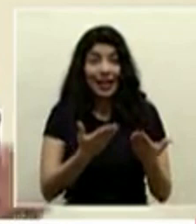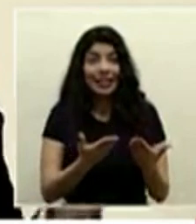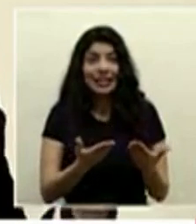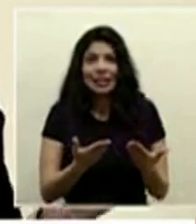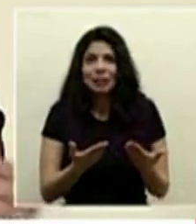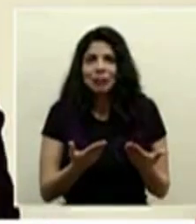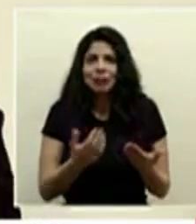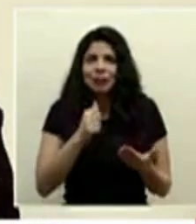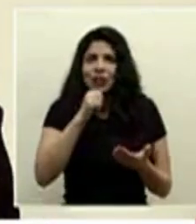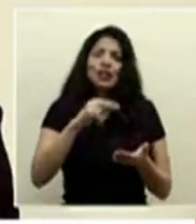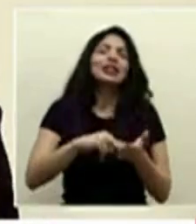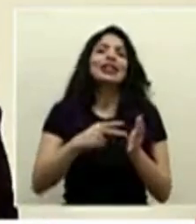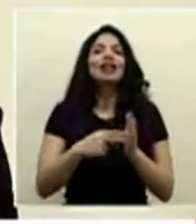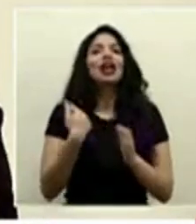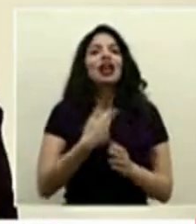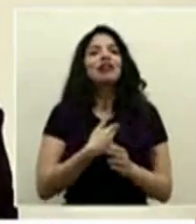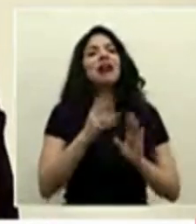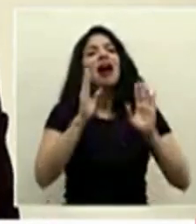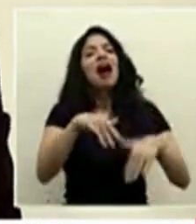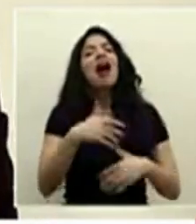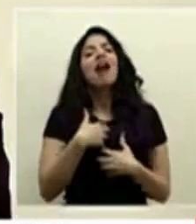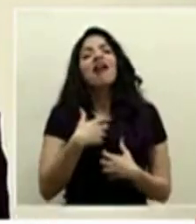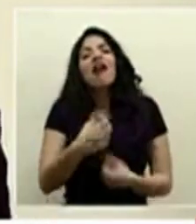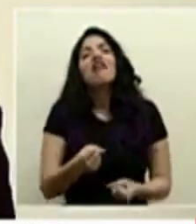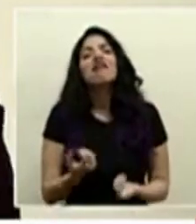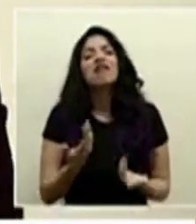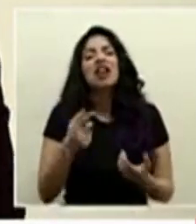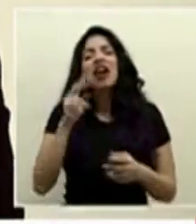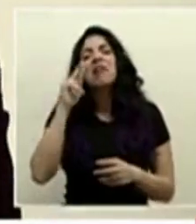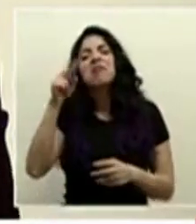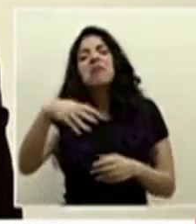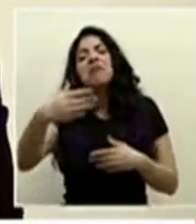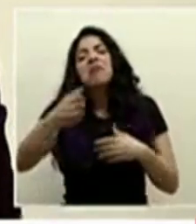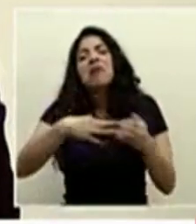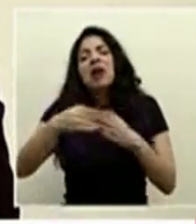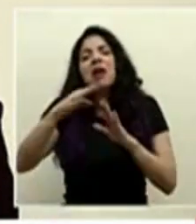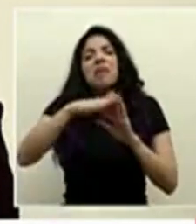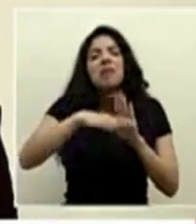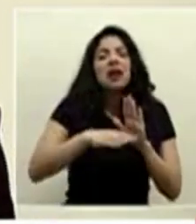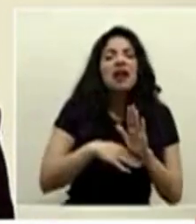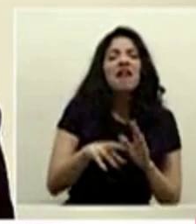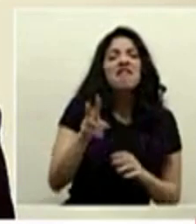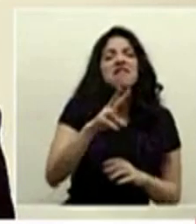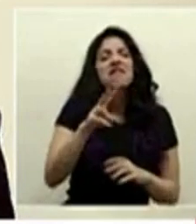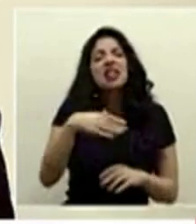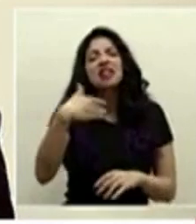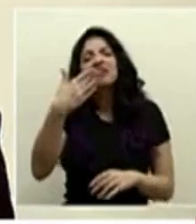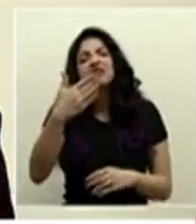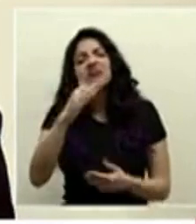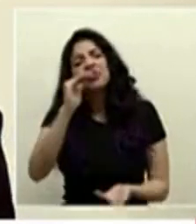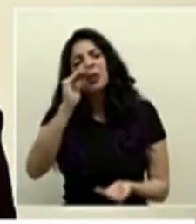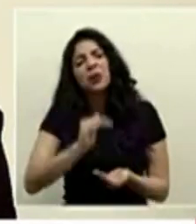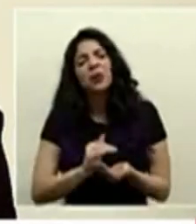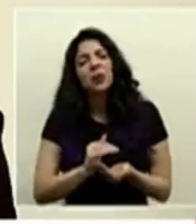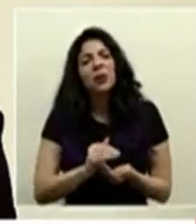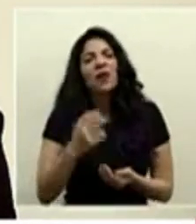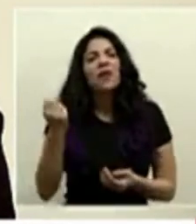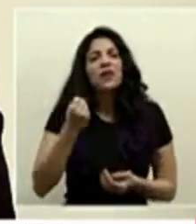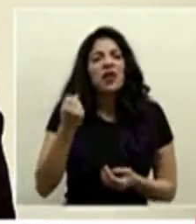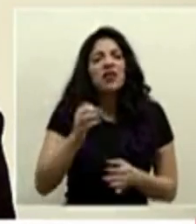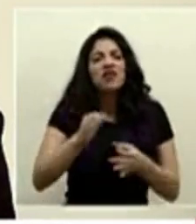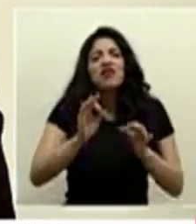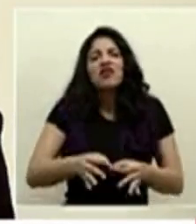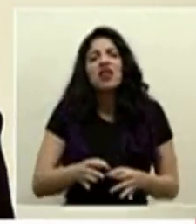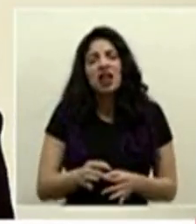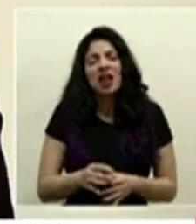no es que vamos a confiarnos y decir que todas estas proyecciones y que todas las medidas y que ya como el virus eventualmente disminuyó su agresividad